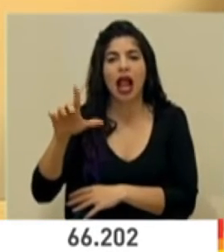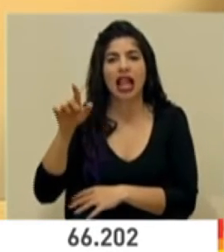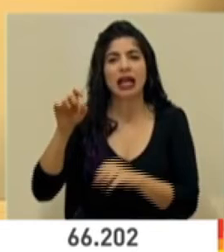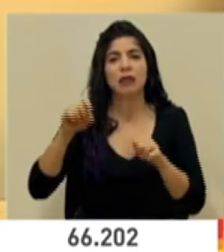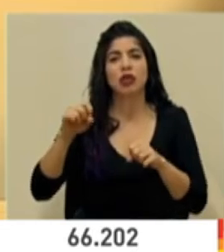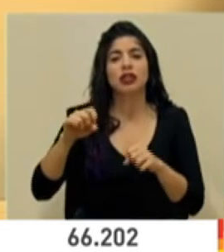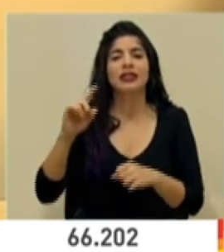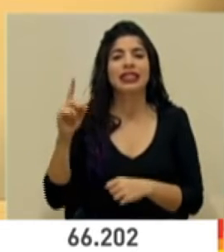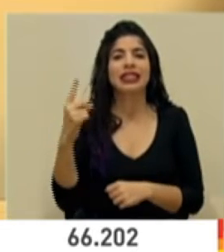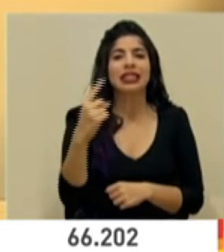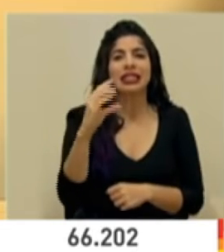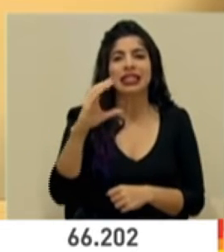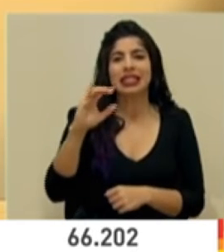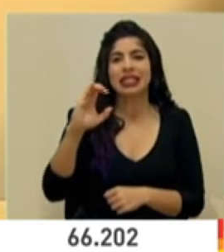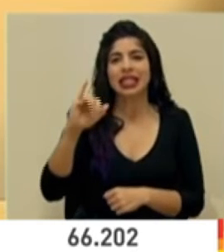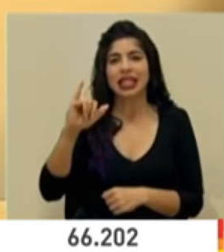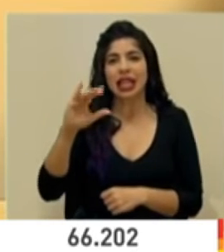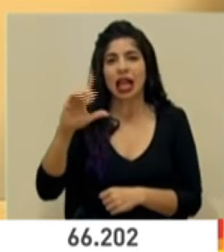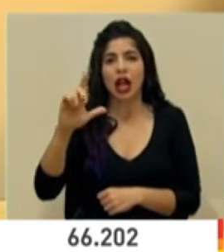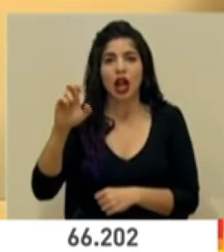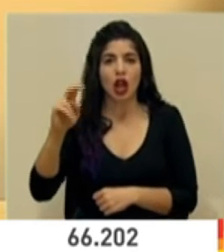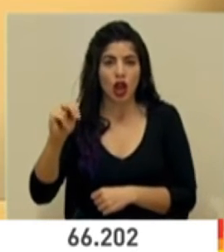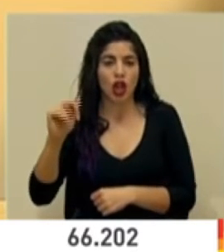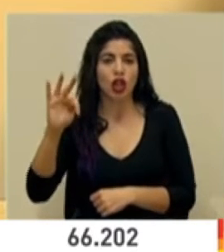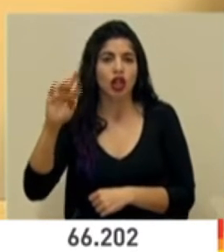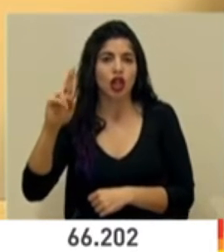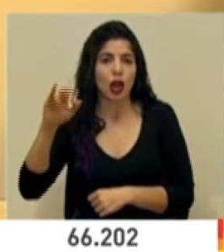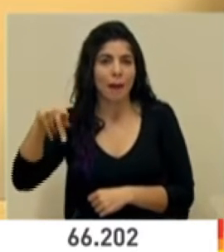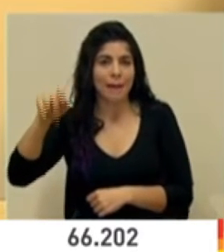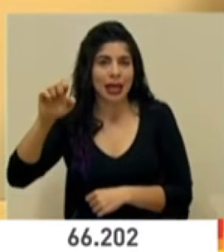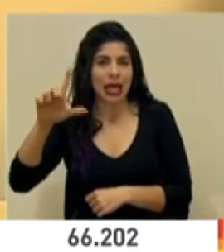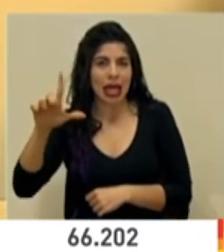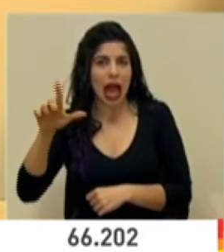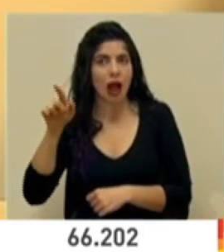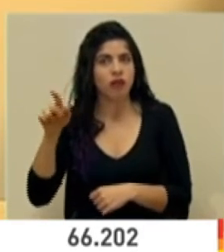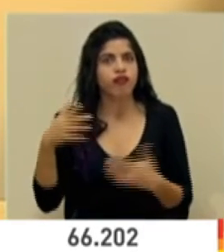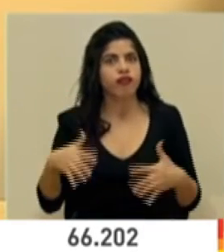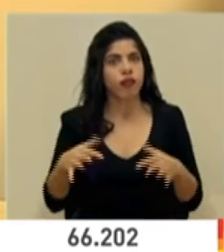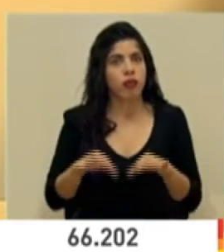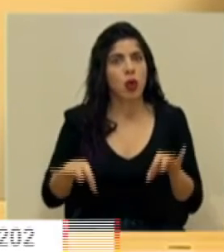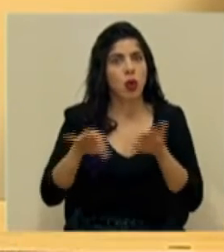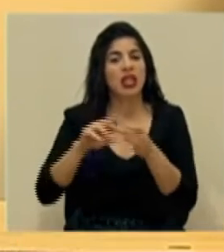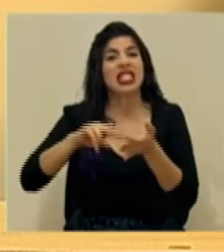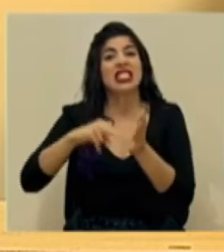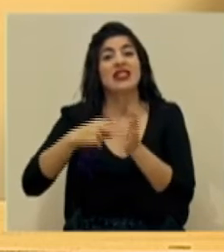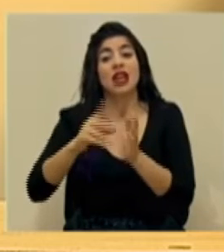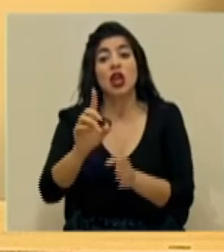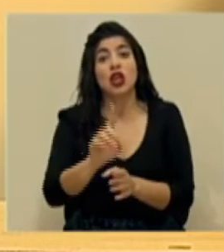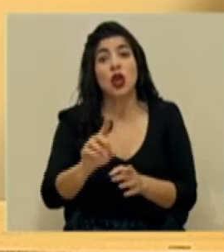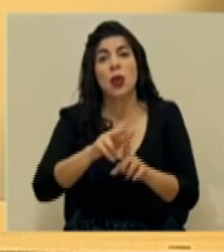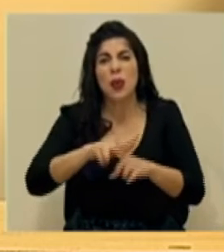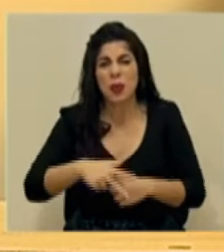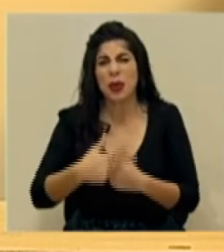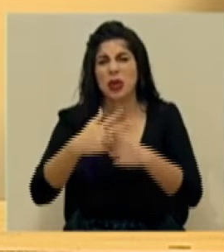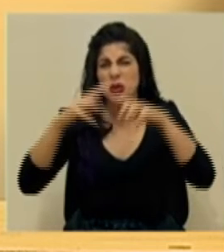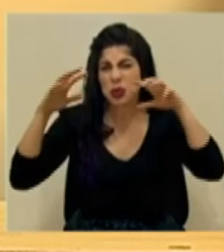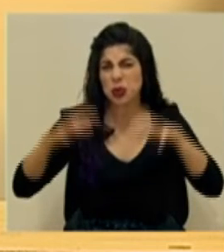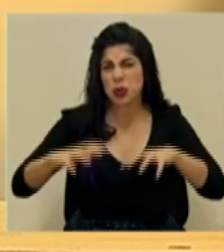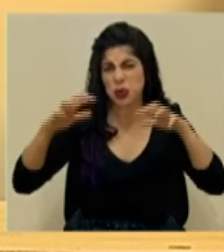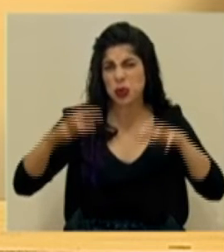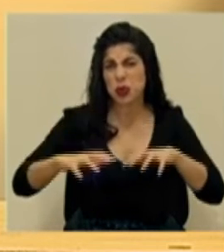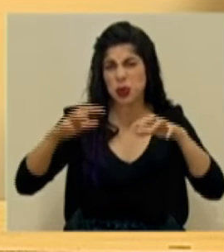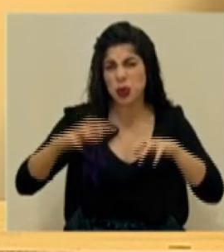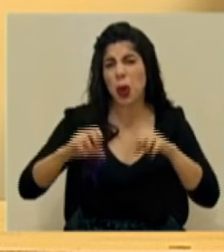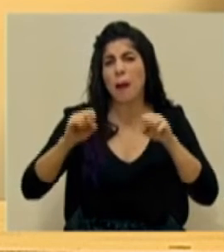ciclón tropical importante que genere cantidad de lluvias a partir del domingo que pueden comenzar a impactar el